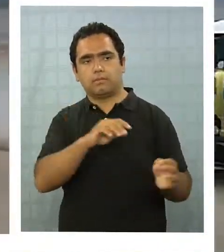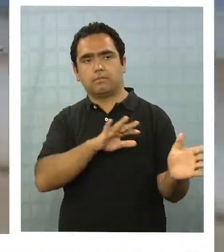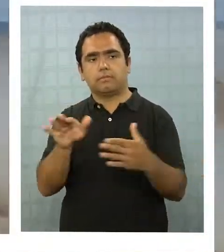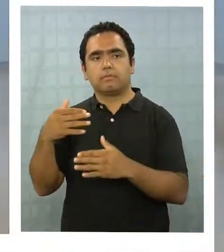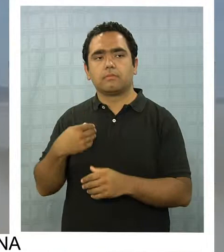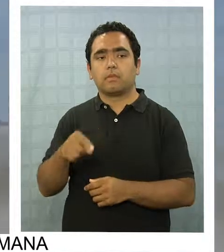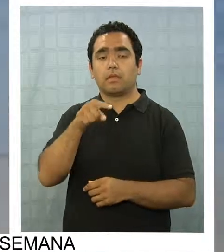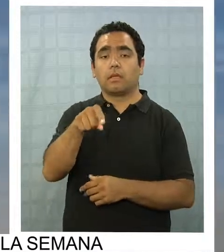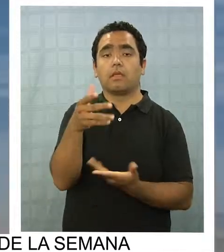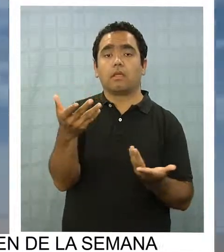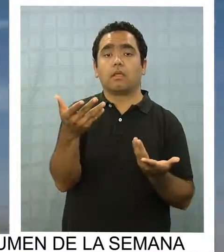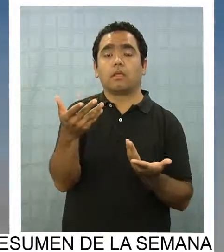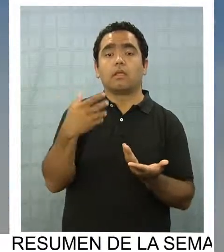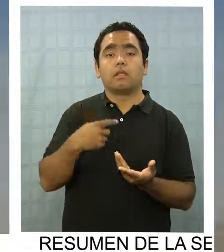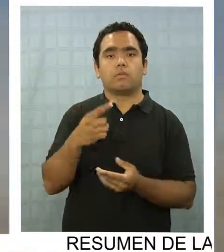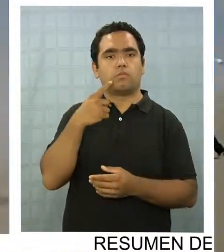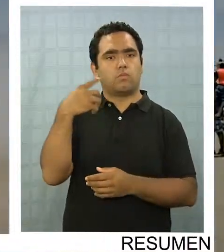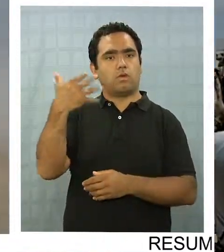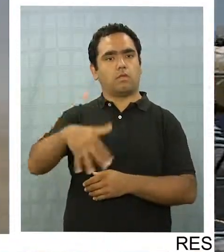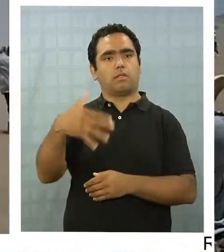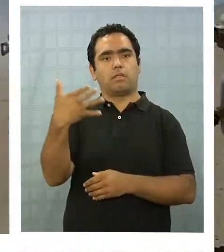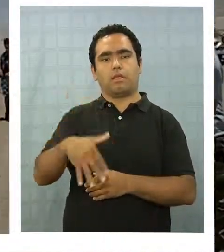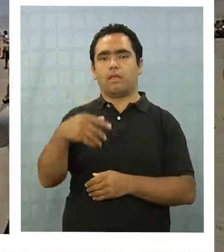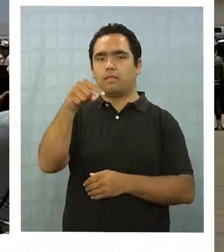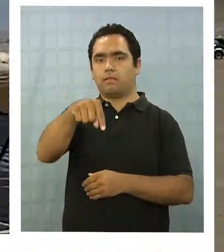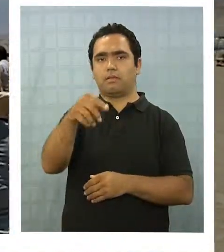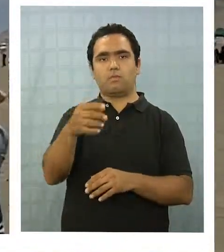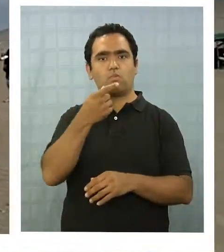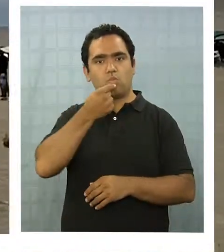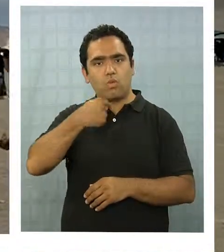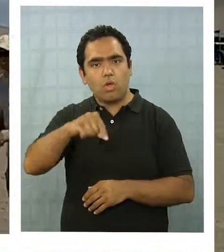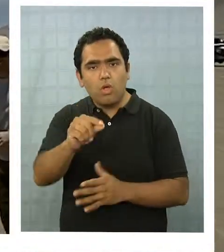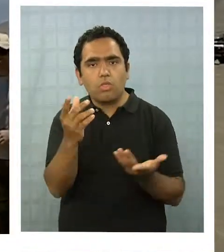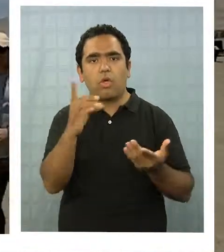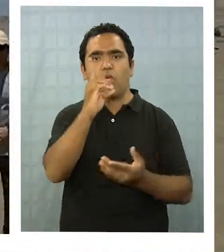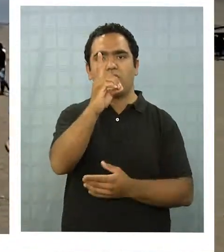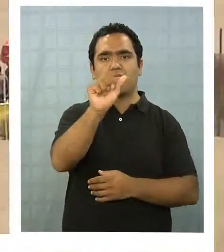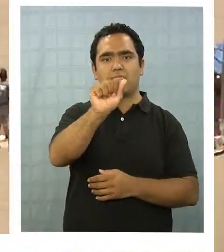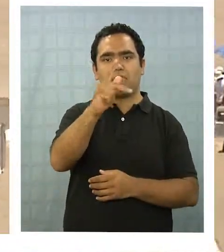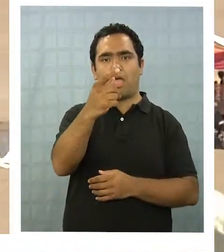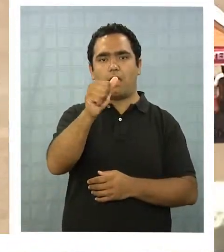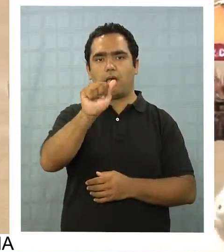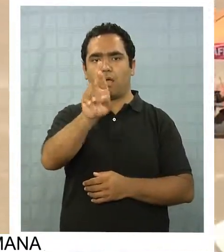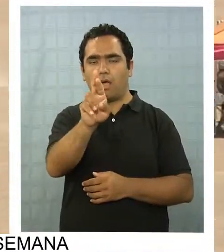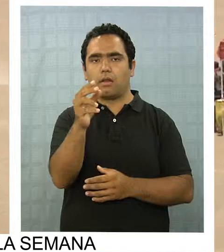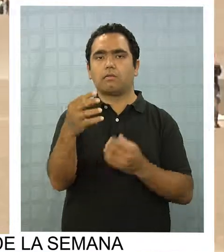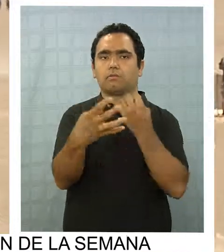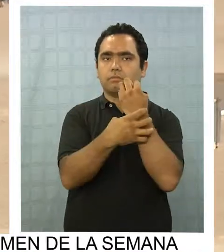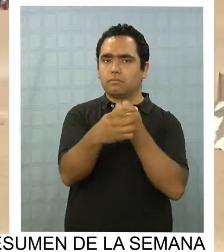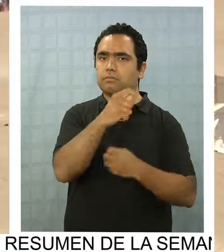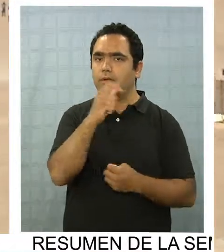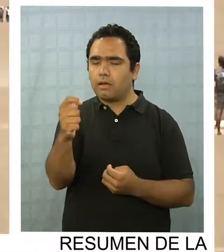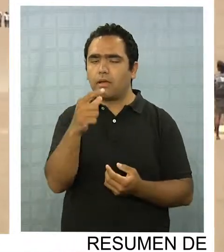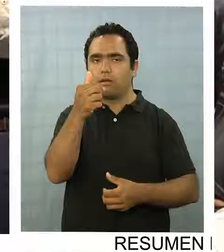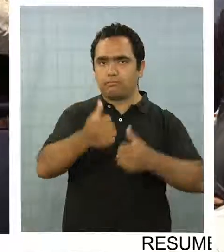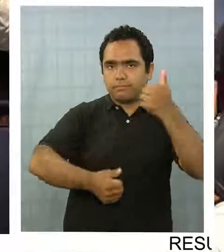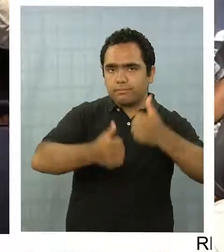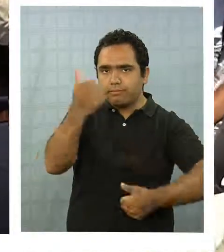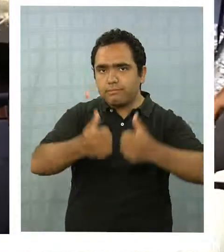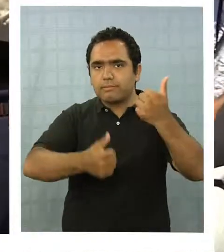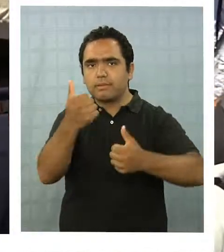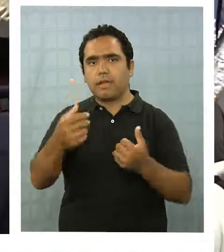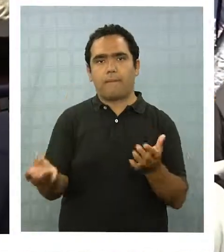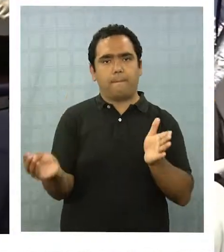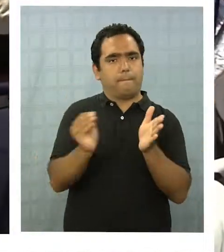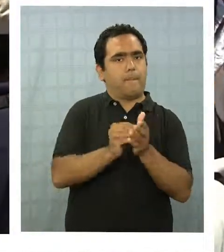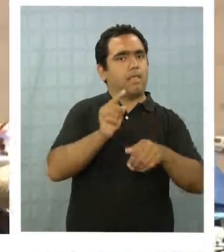Sin duda la vedette de la temporada que se avecina será el paso del Dakar por la región, competencia que permanecerá más